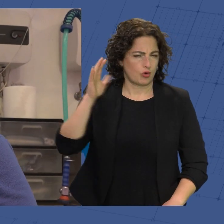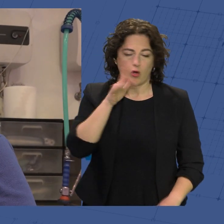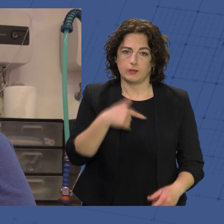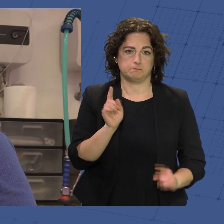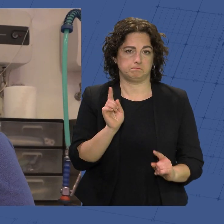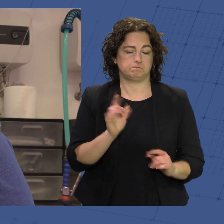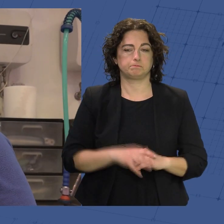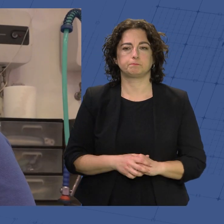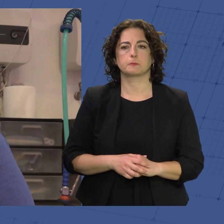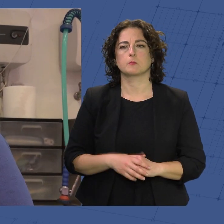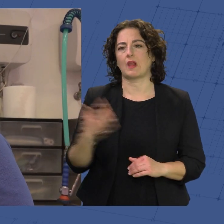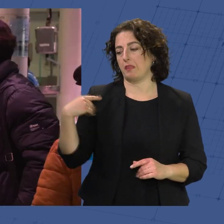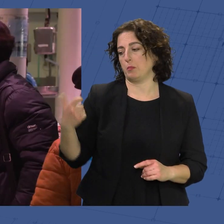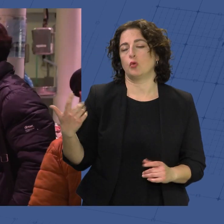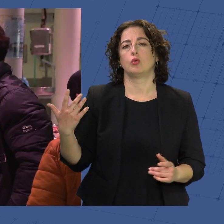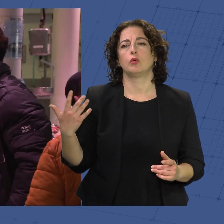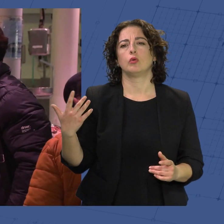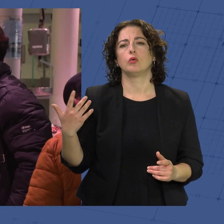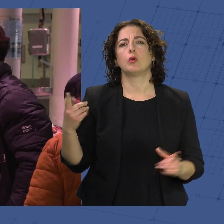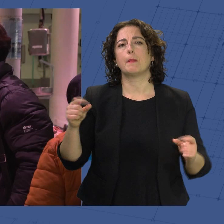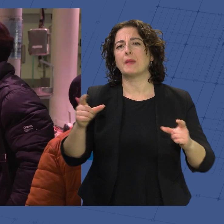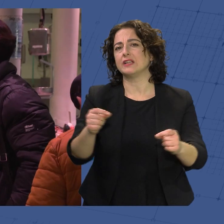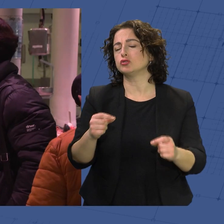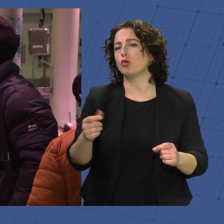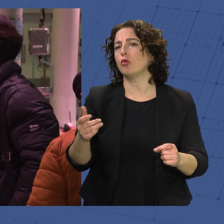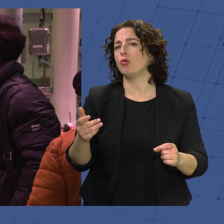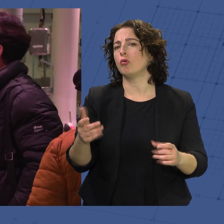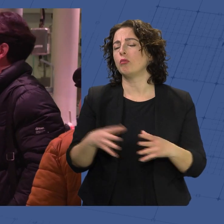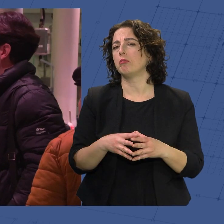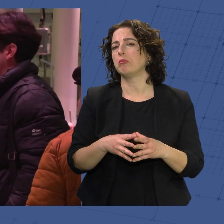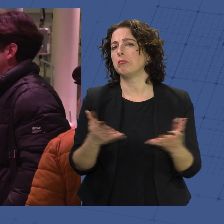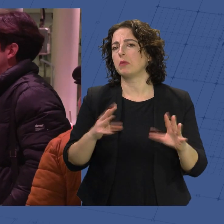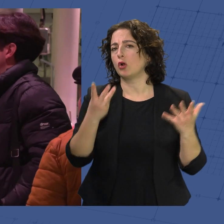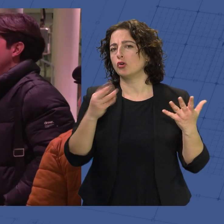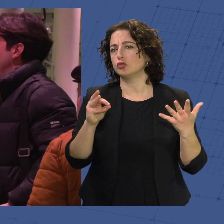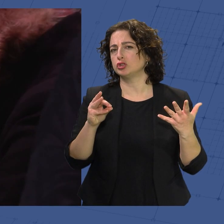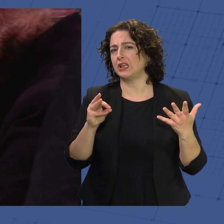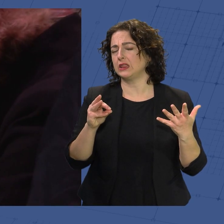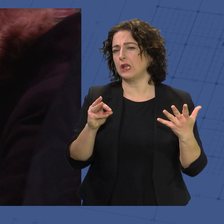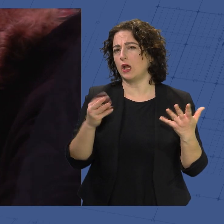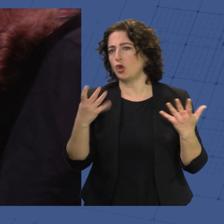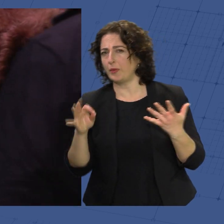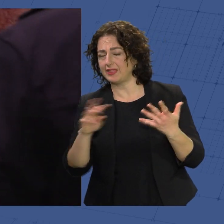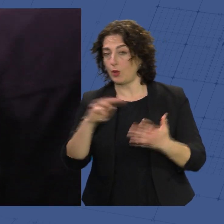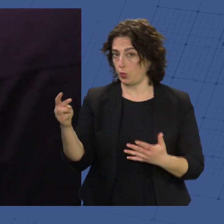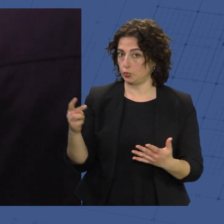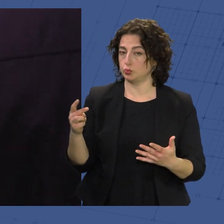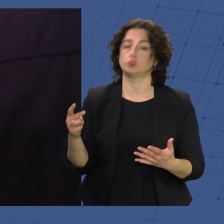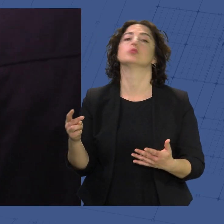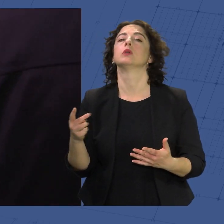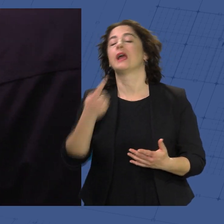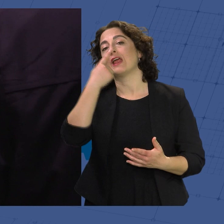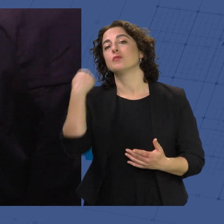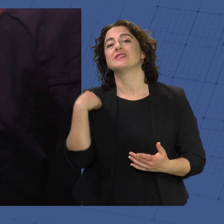Porque hace poco salió el marisco en cuestión, sobre 80 el gordo, 90 euros, y el año